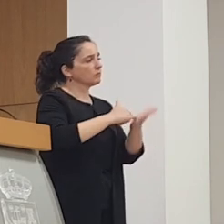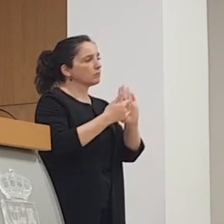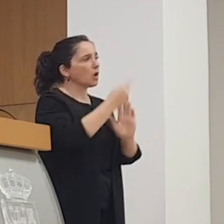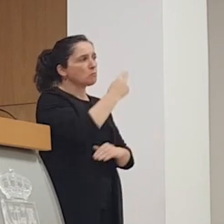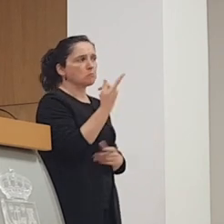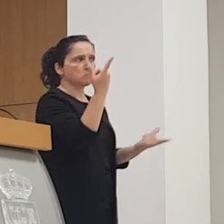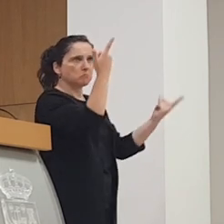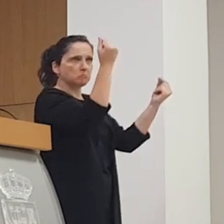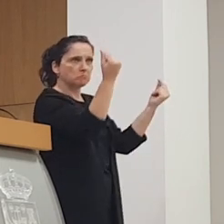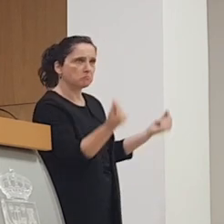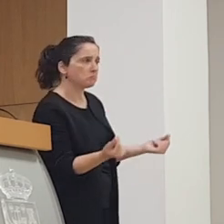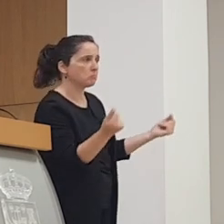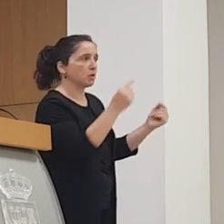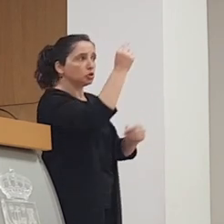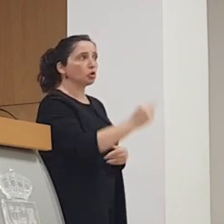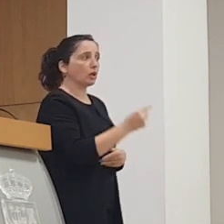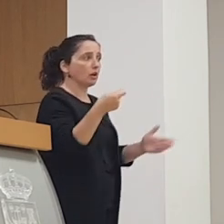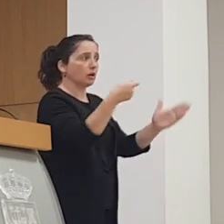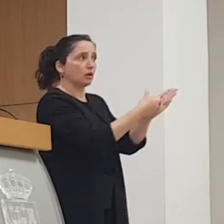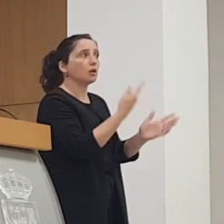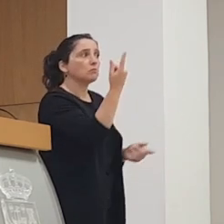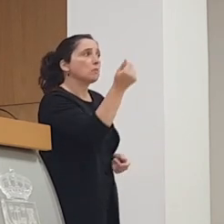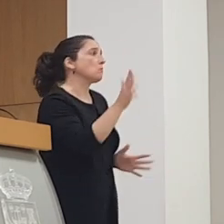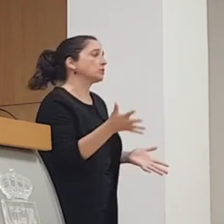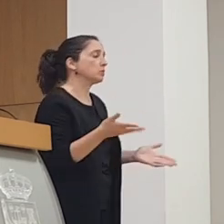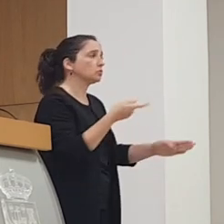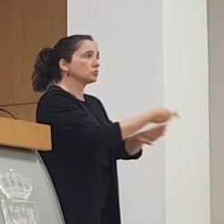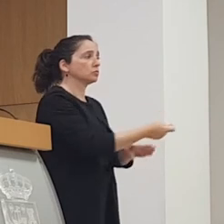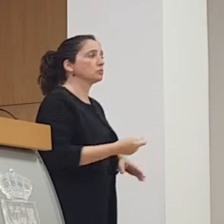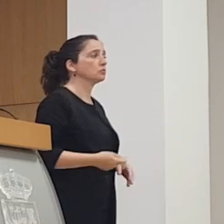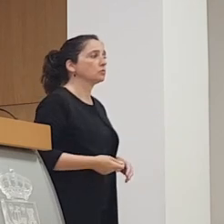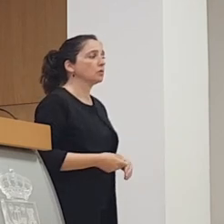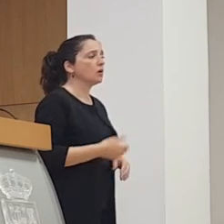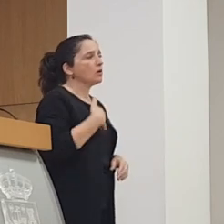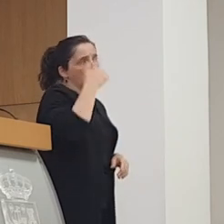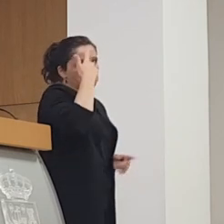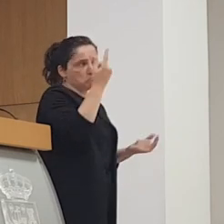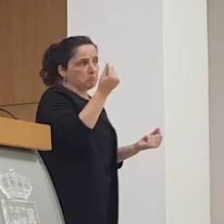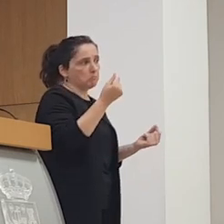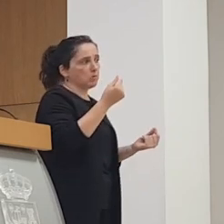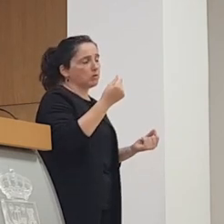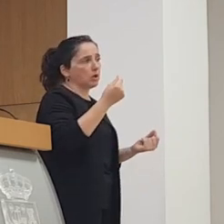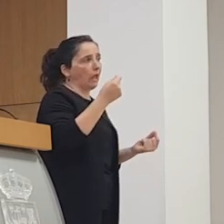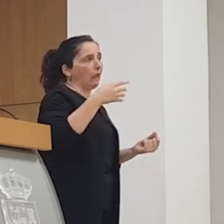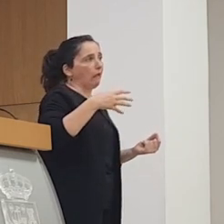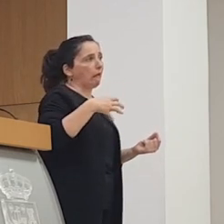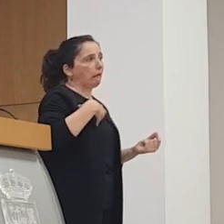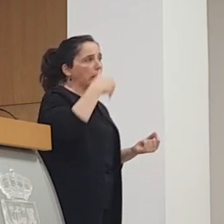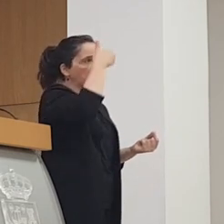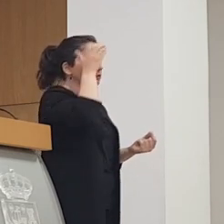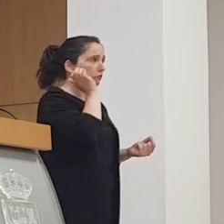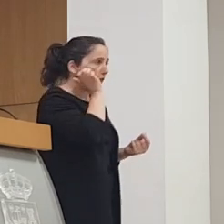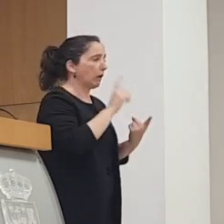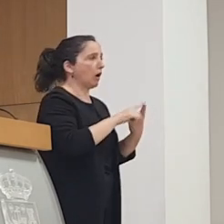comprometidos evidentemente algunos que han dicho que quedan a estudio de las distintas consejerías pero algunos como el Reino de Sofía o la obra de